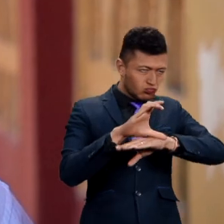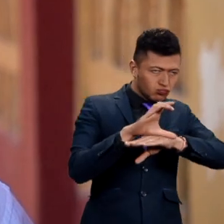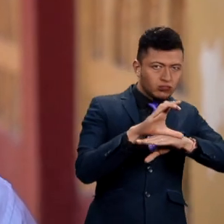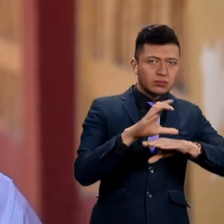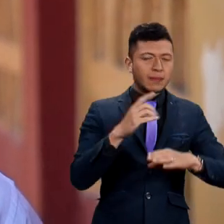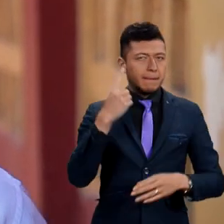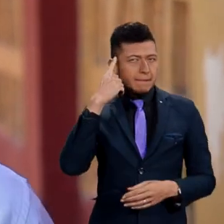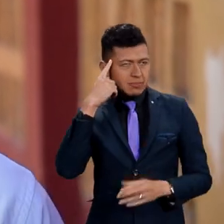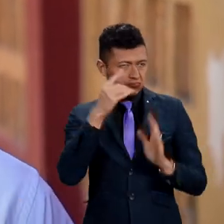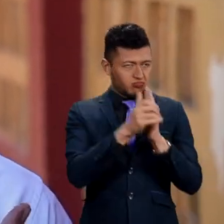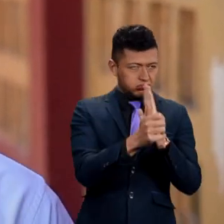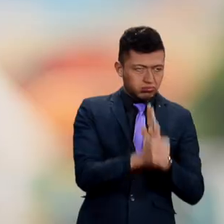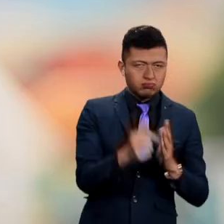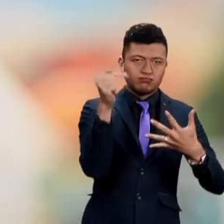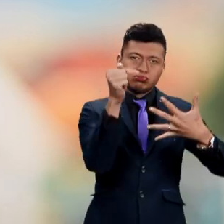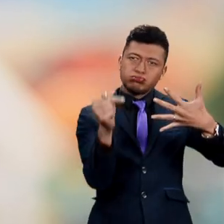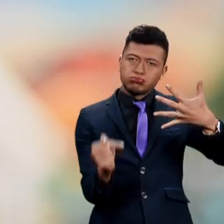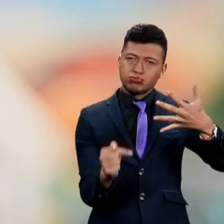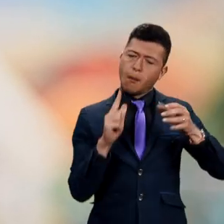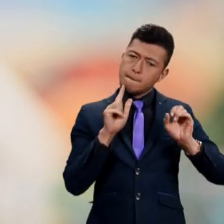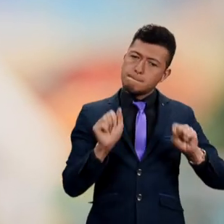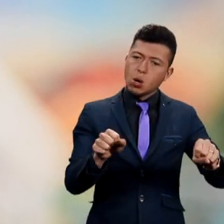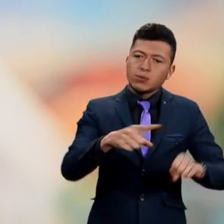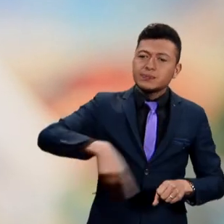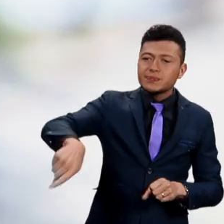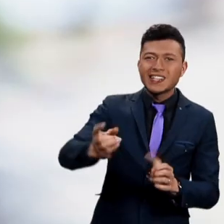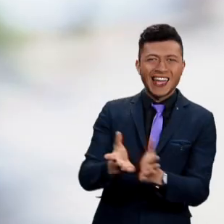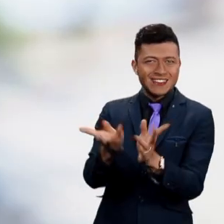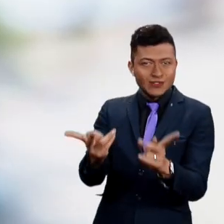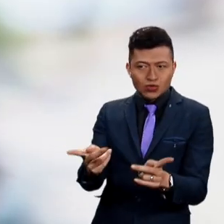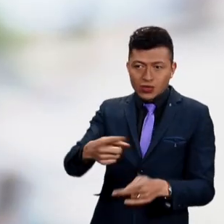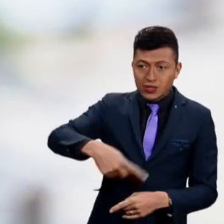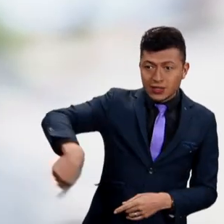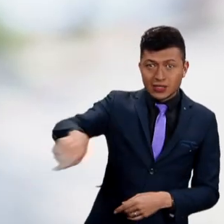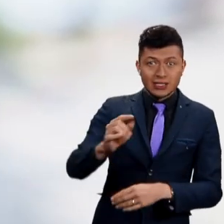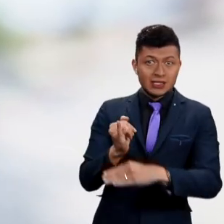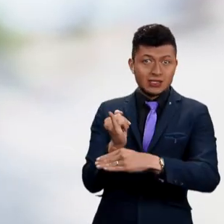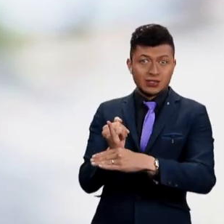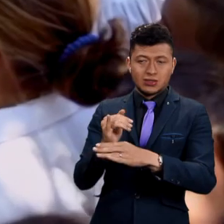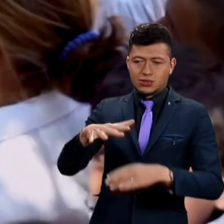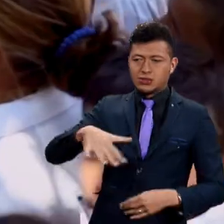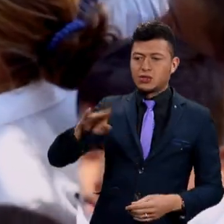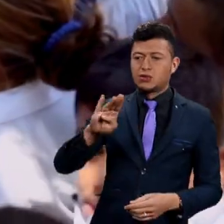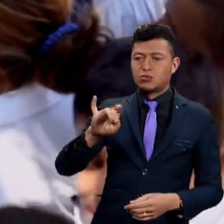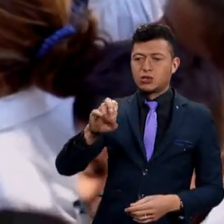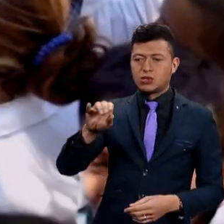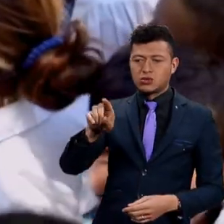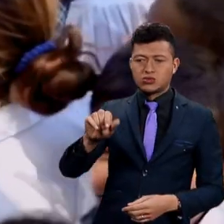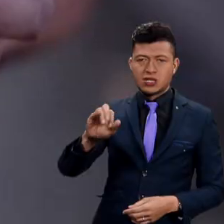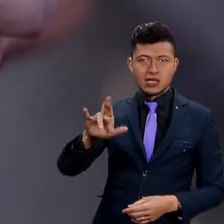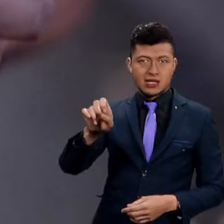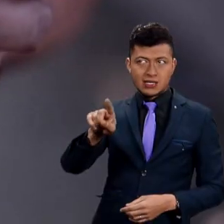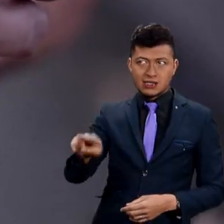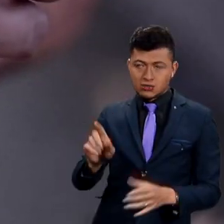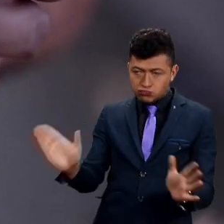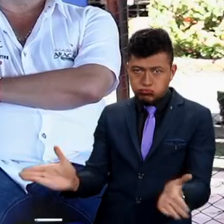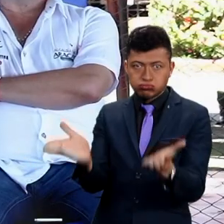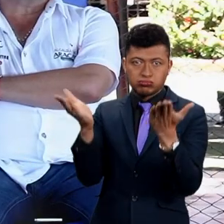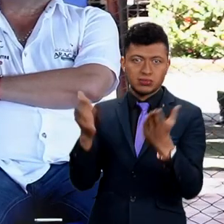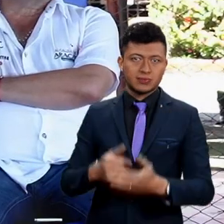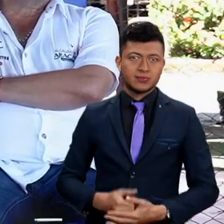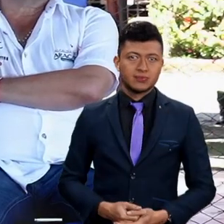habilidades para que podamos sacar toda esa potencia que tienen nuestros estudiantes de la IED de Buenos Aires a Aracataca.